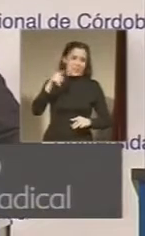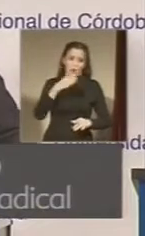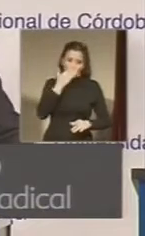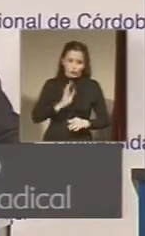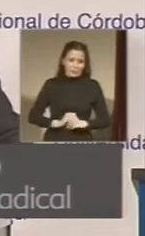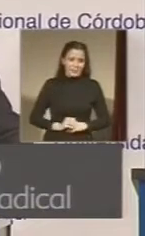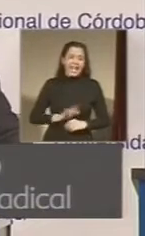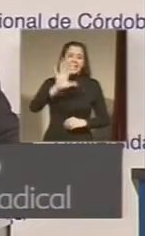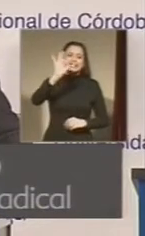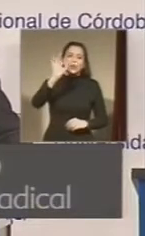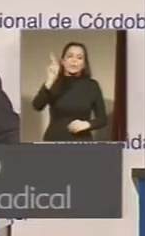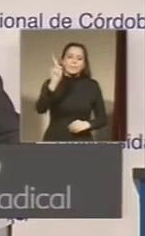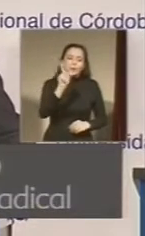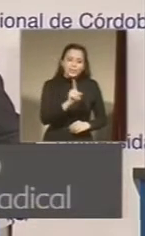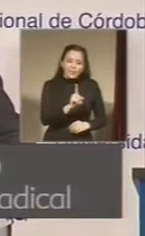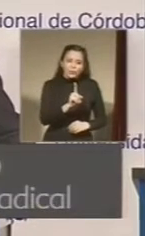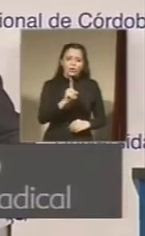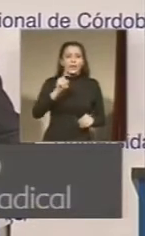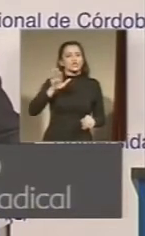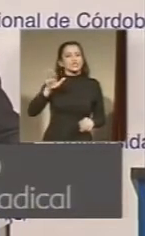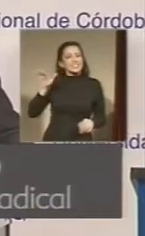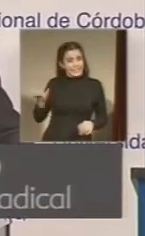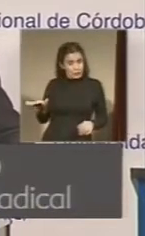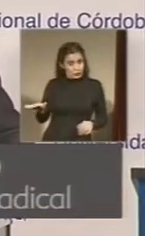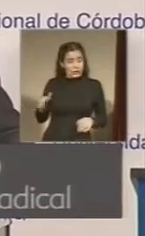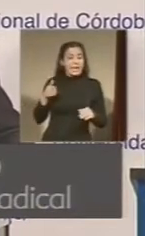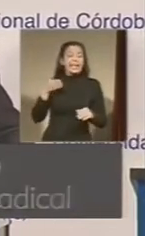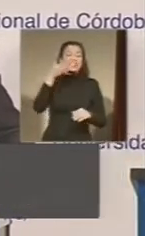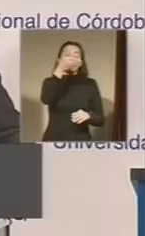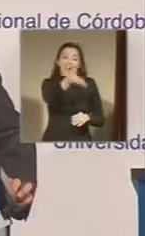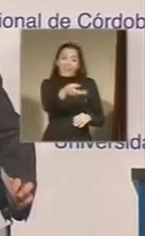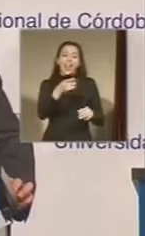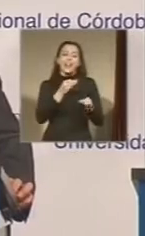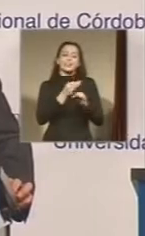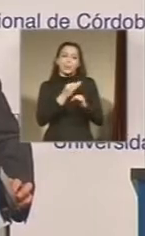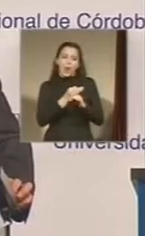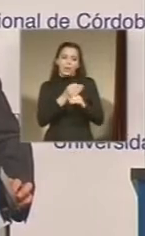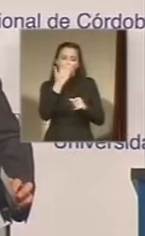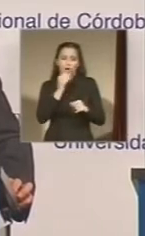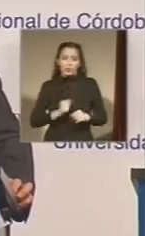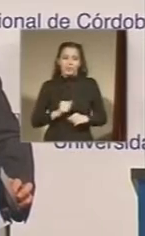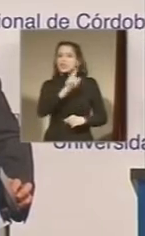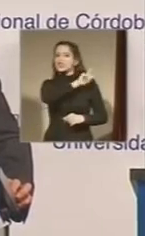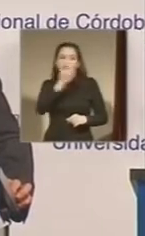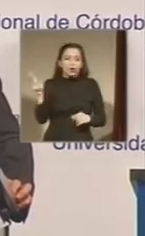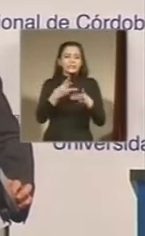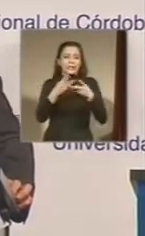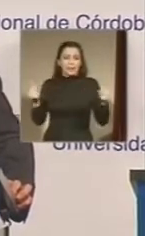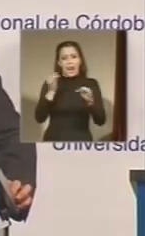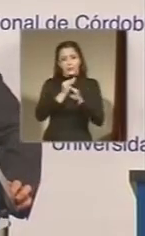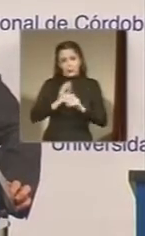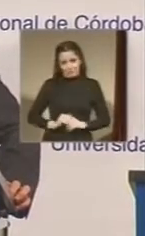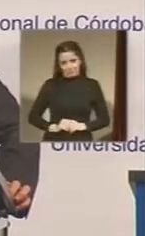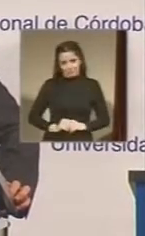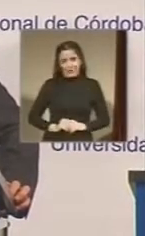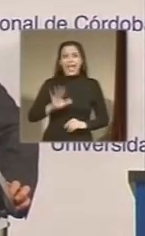50% de los chicos que van a los colegios de Córdoba no terminan la escuela. Y del 50%